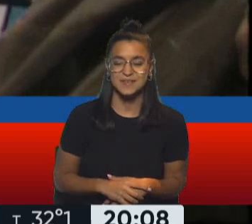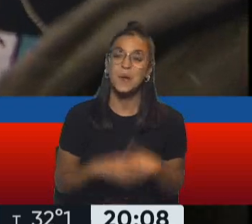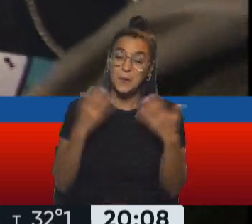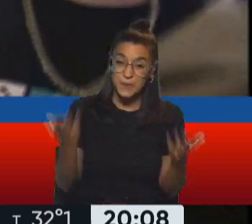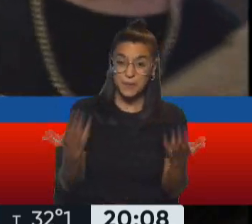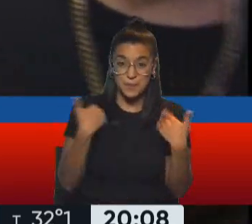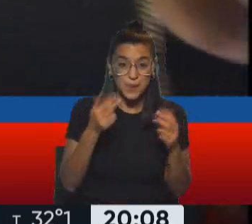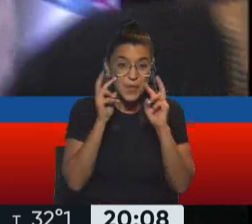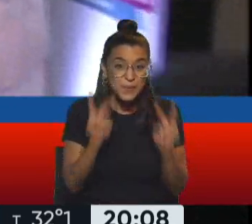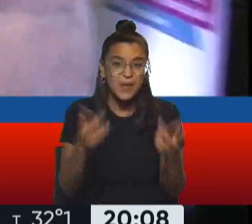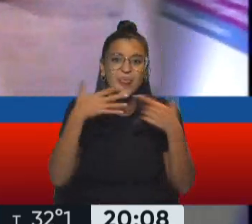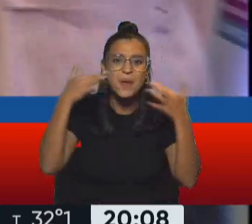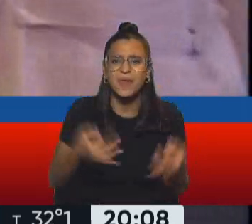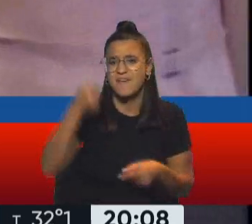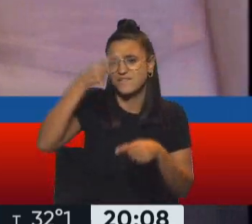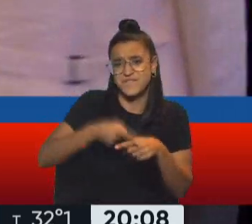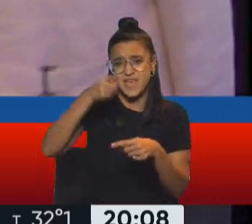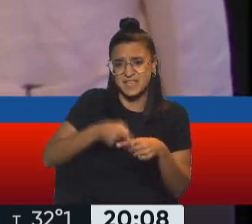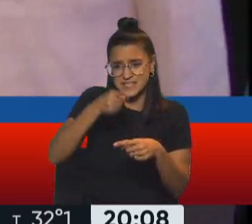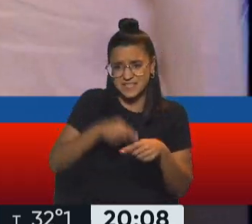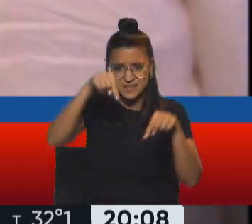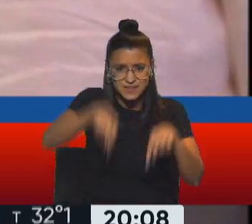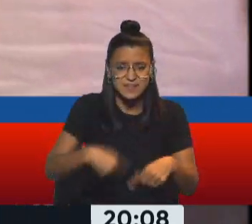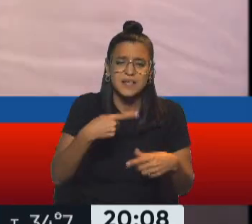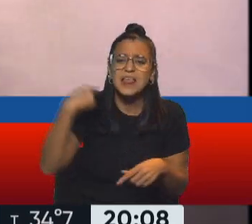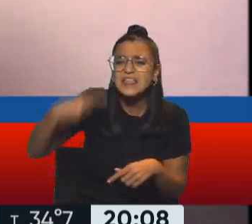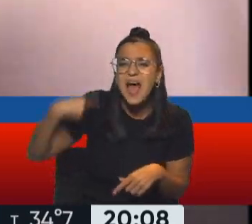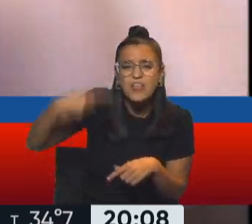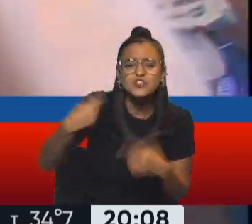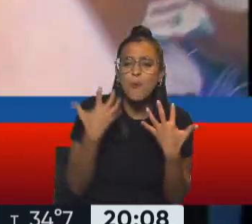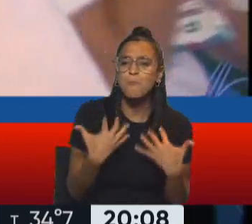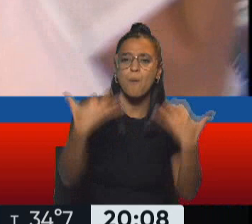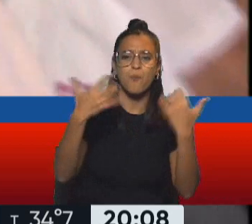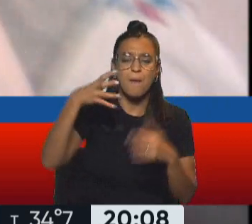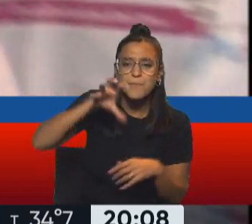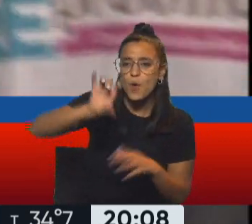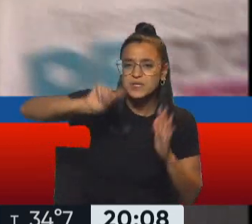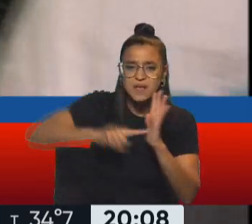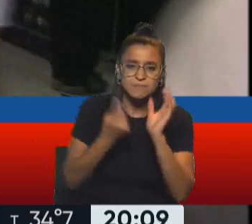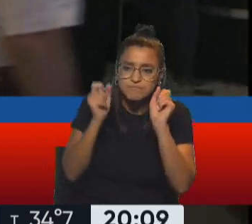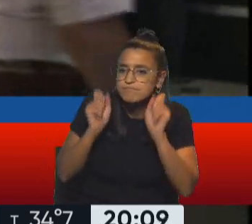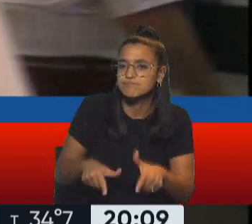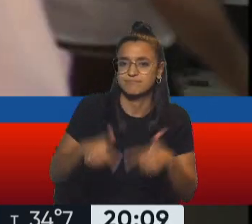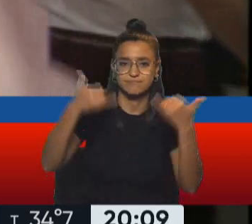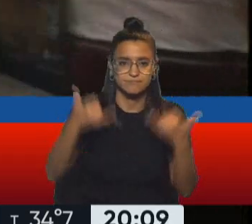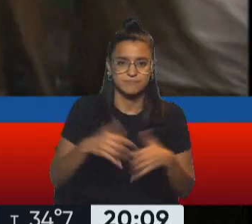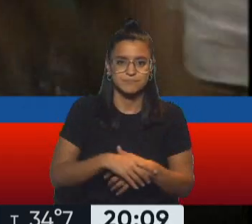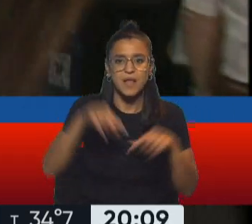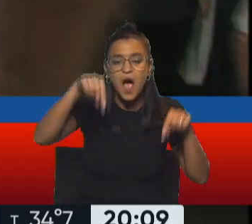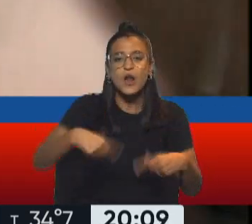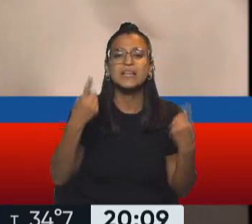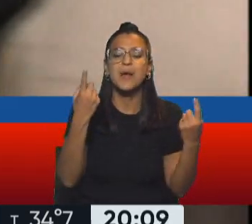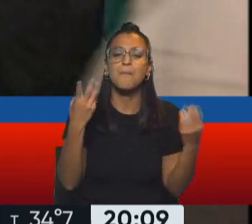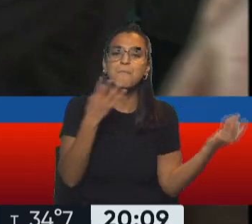Bueno, como podrás ver, es una verdadera fiesta. Viene la tradición popular de la Provincia de Buenos Aires. Ahora están